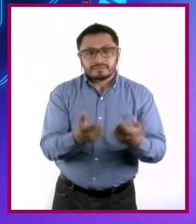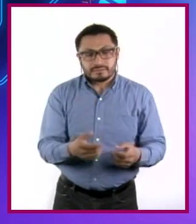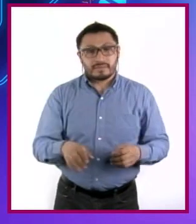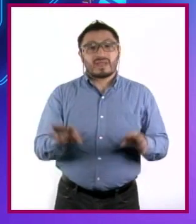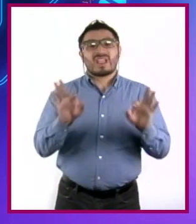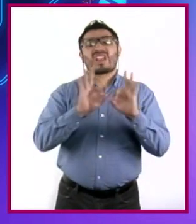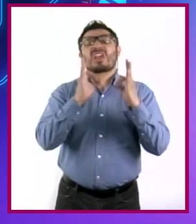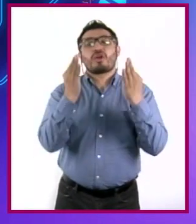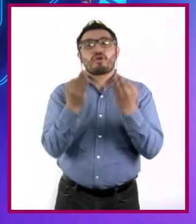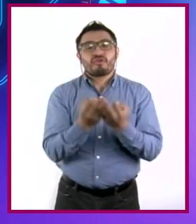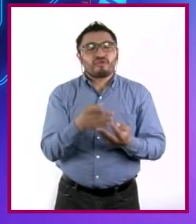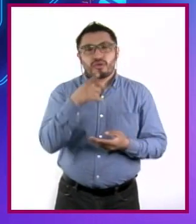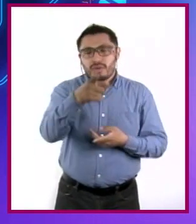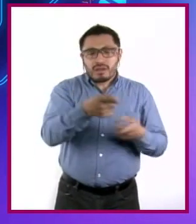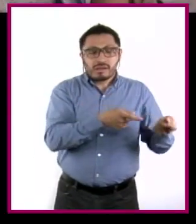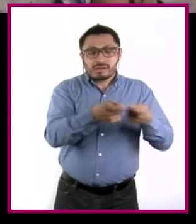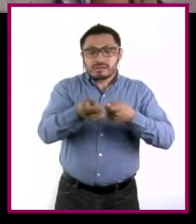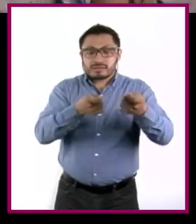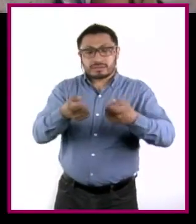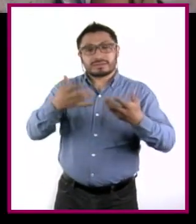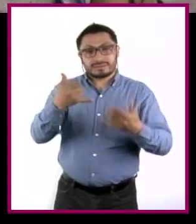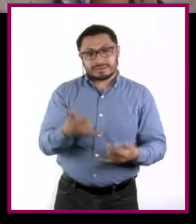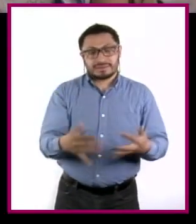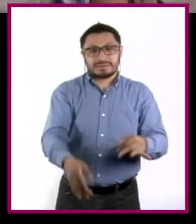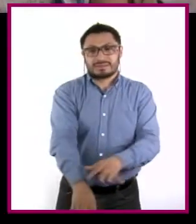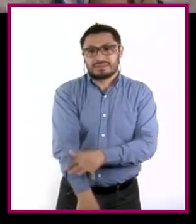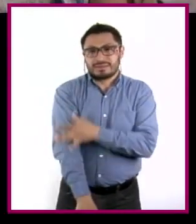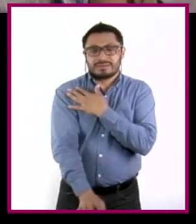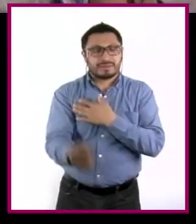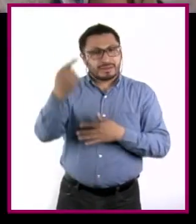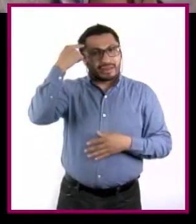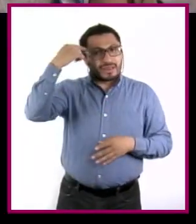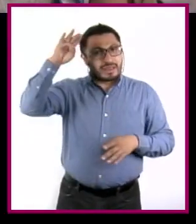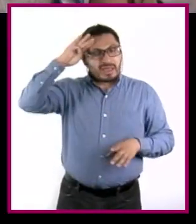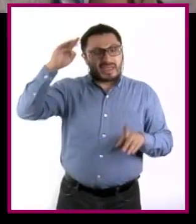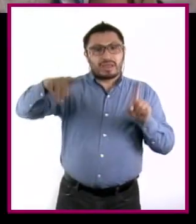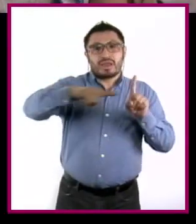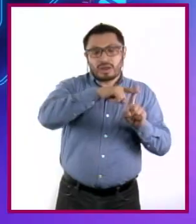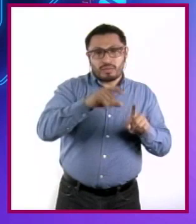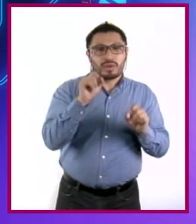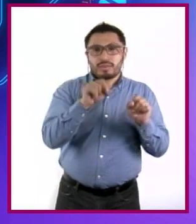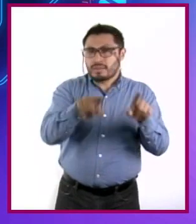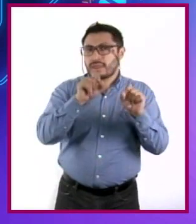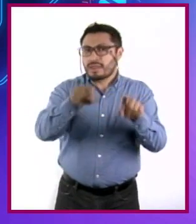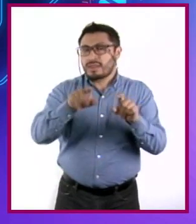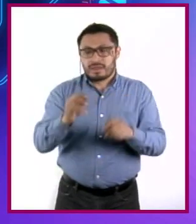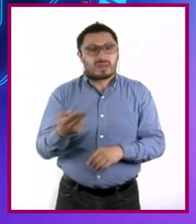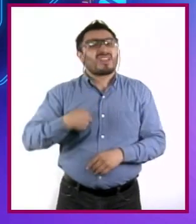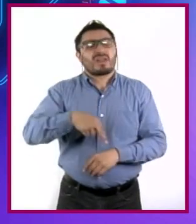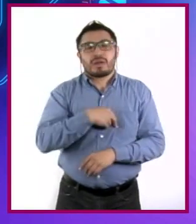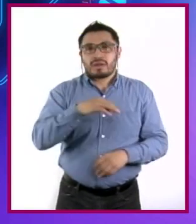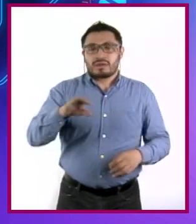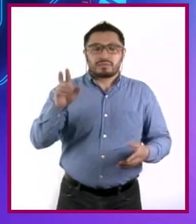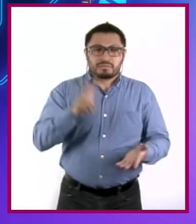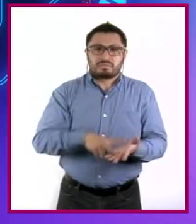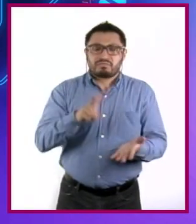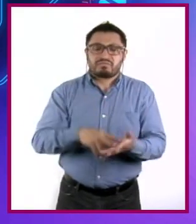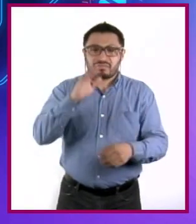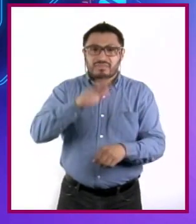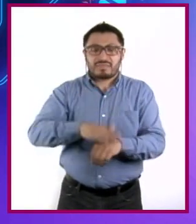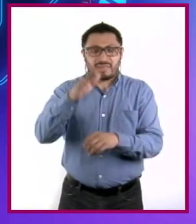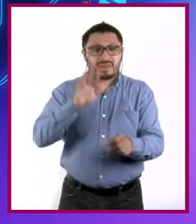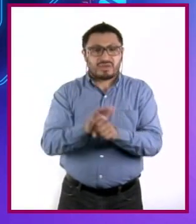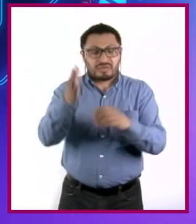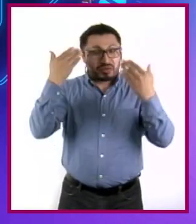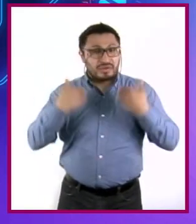medida en que tengamos y generemos emociones y pensamientos positivos hacia nosotros mismos, nos daremos más valor por lo que somos